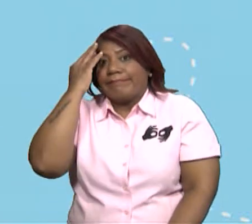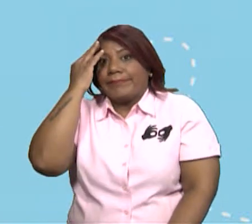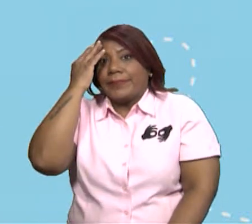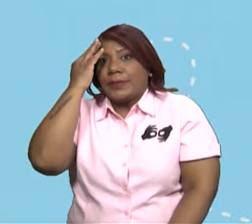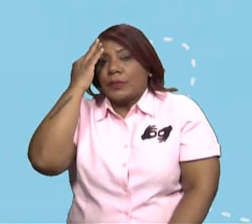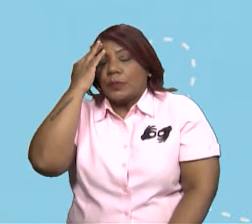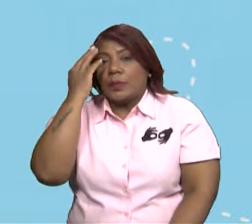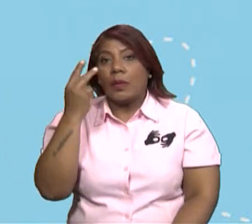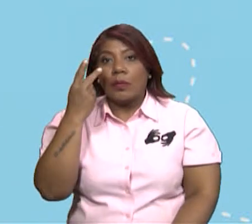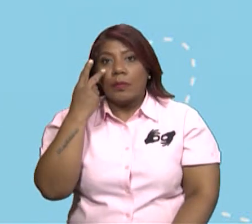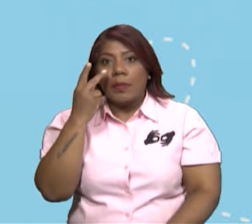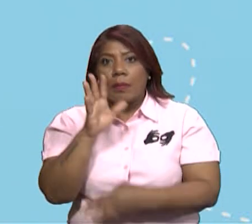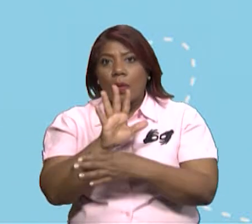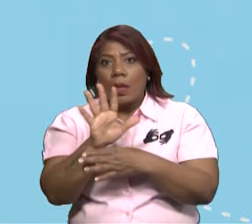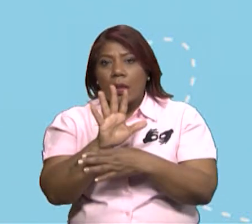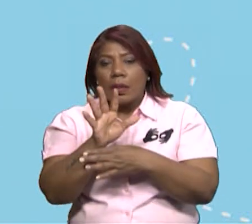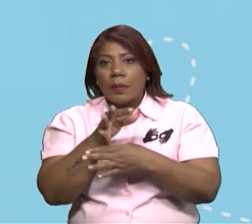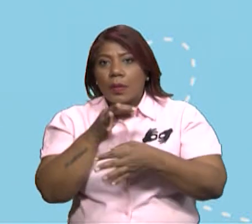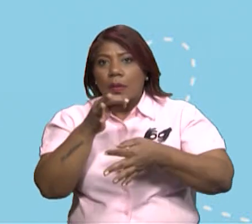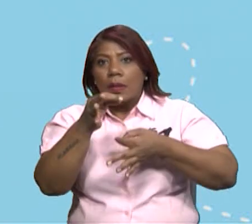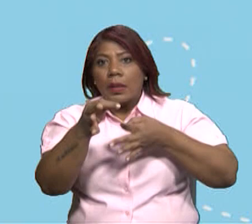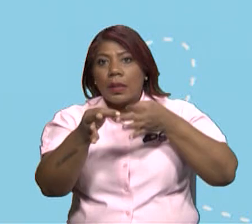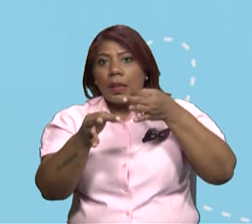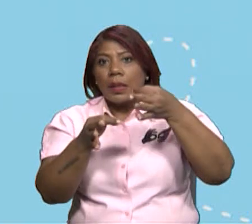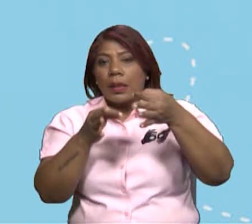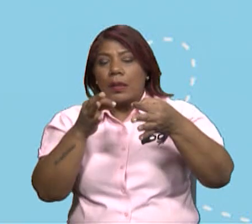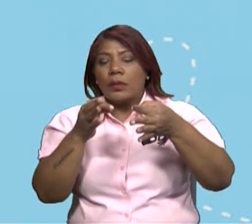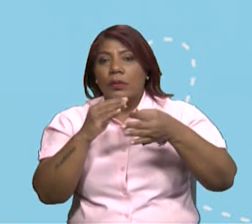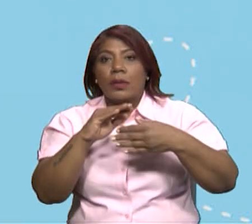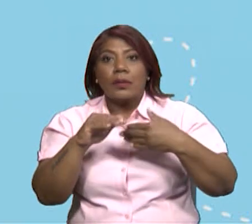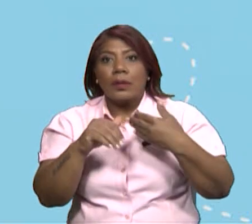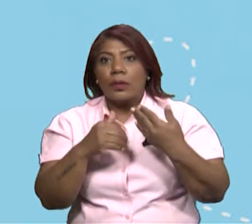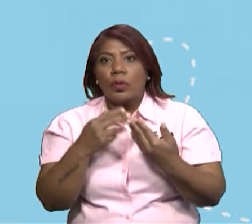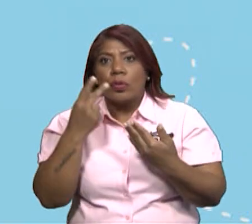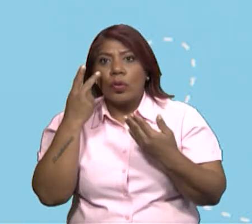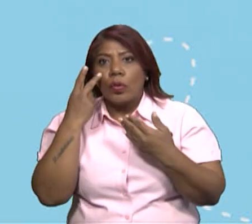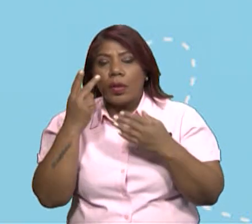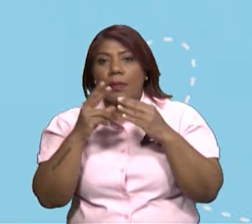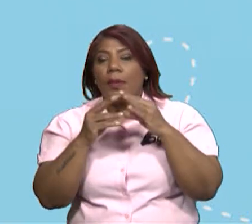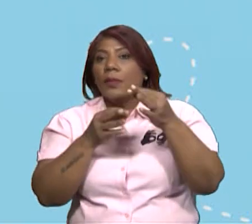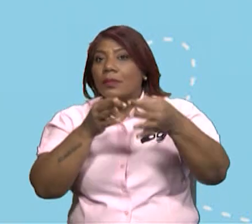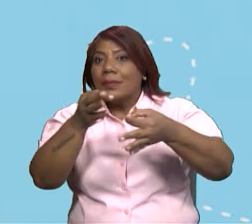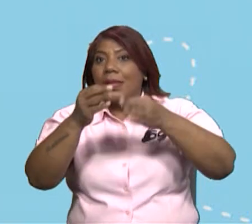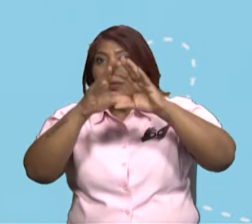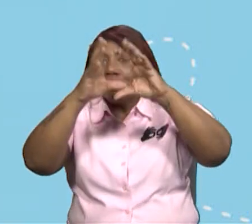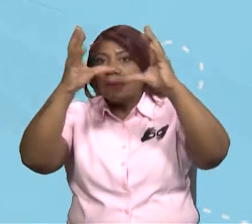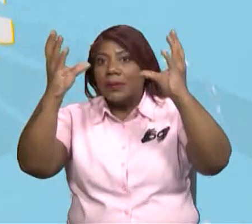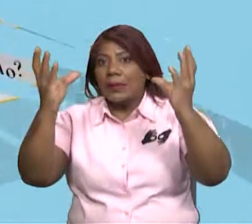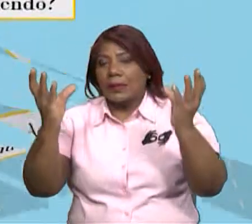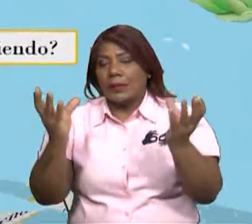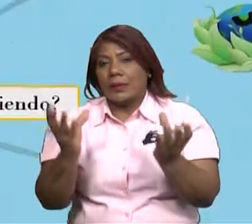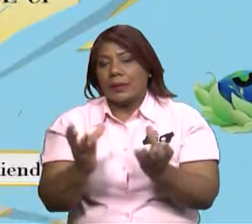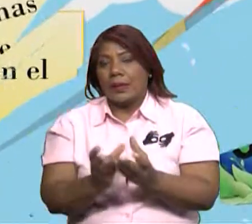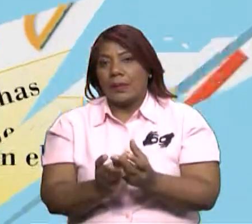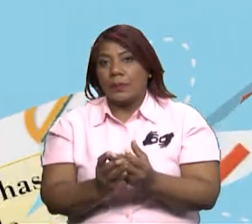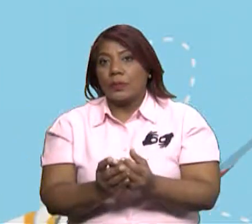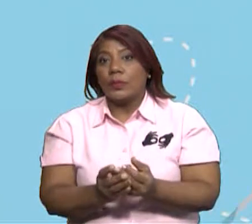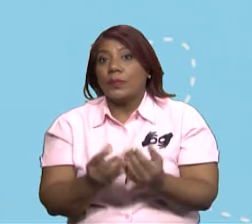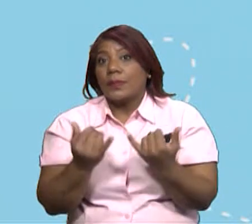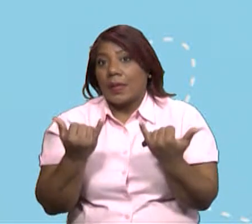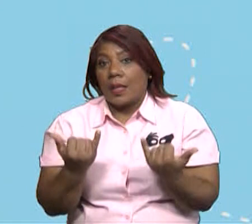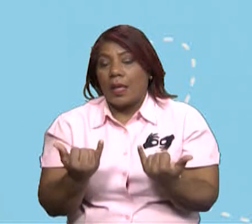noticieros y lo que ocurre en nuestro entorno. ¿Ok? Muy bien. Mi queridos estudiantes,